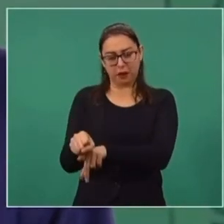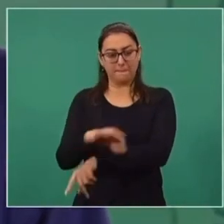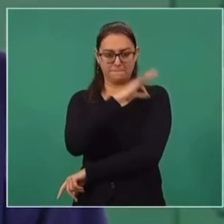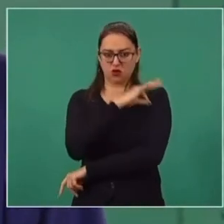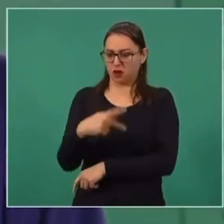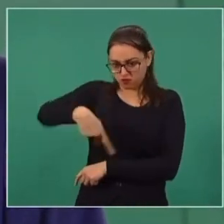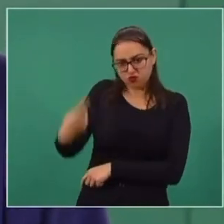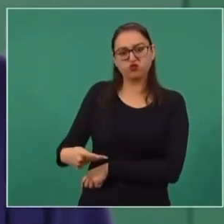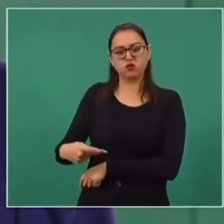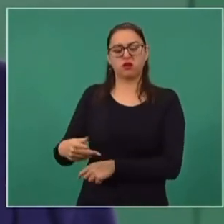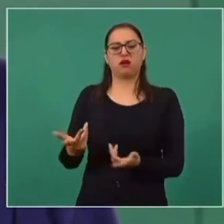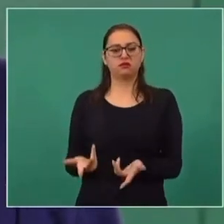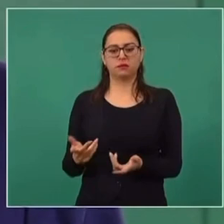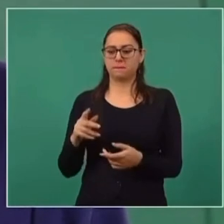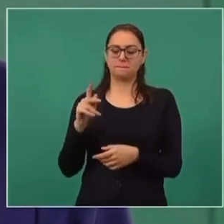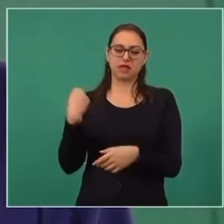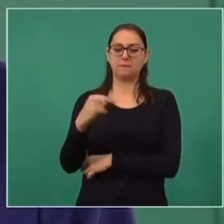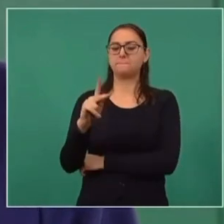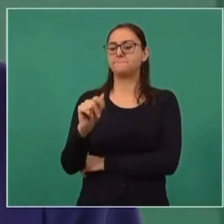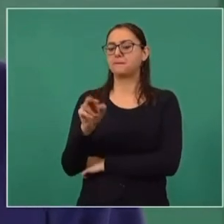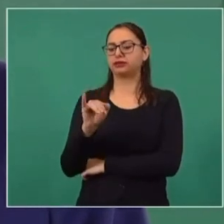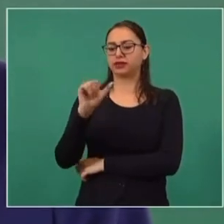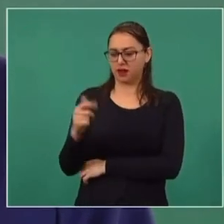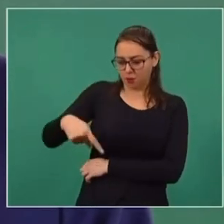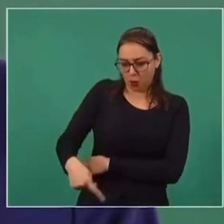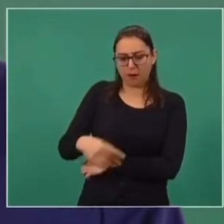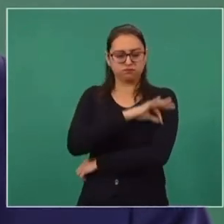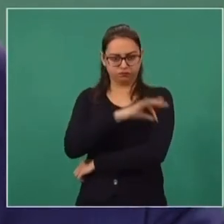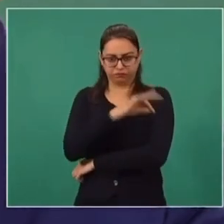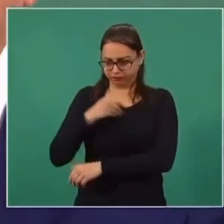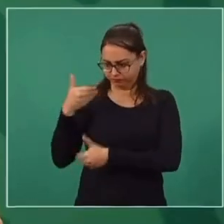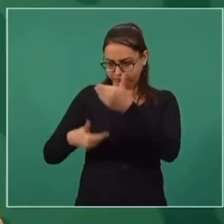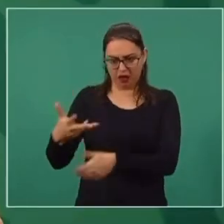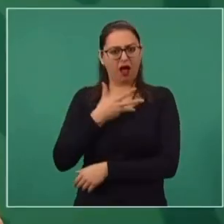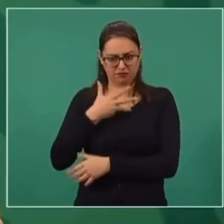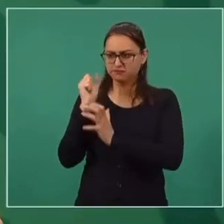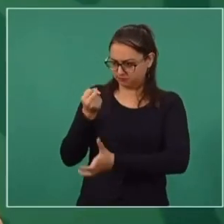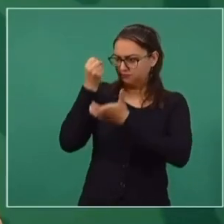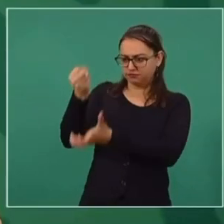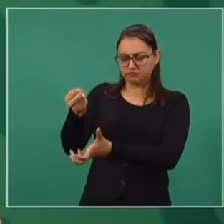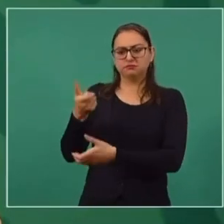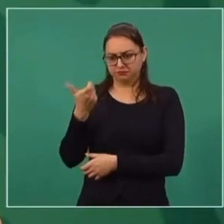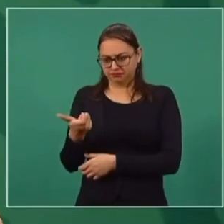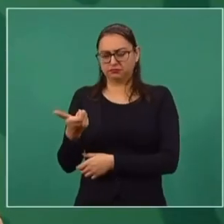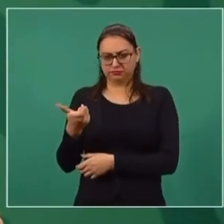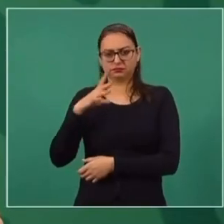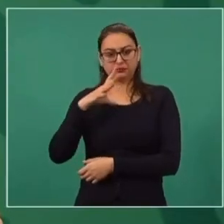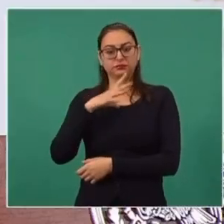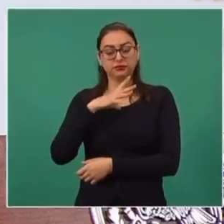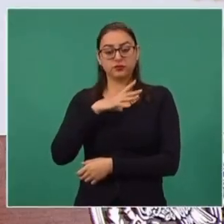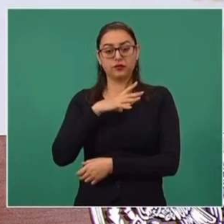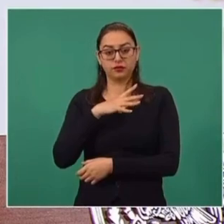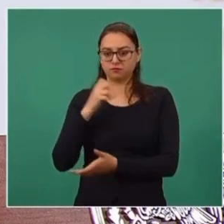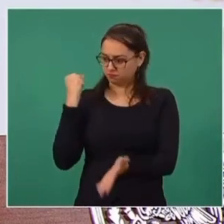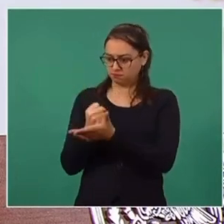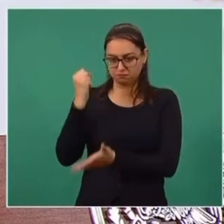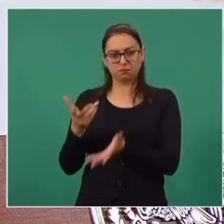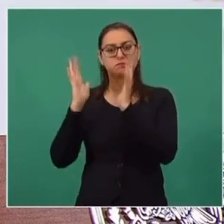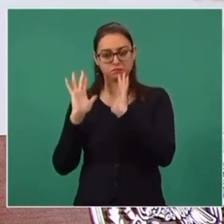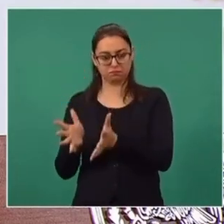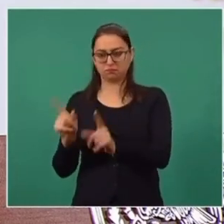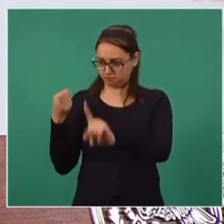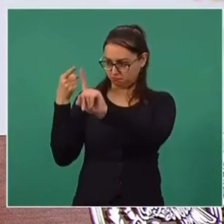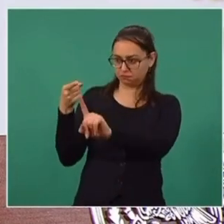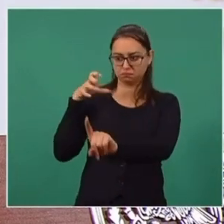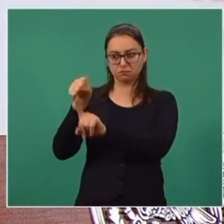con una vacuna nuestra, la vacuna patria, que ya tienen recursos económicos aprobados con